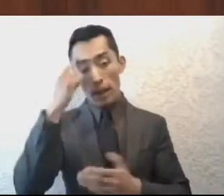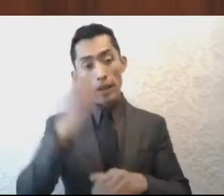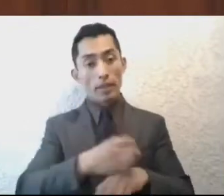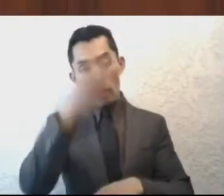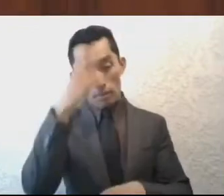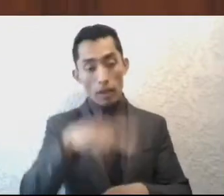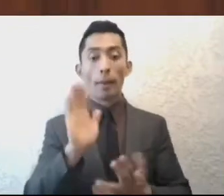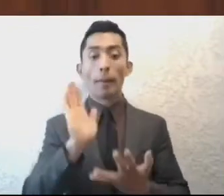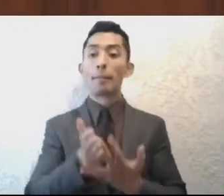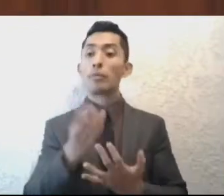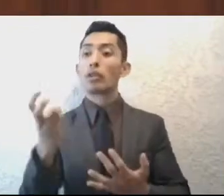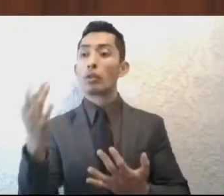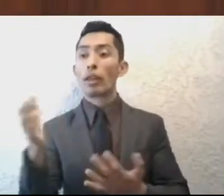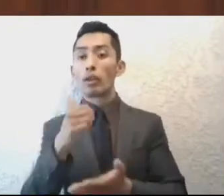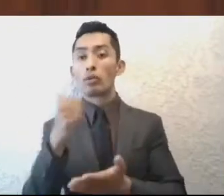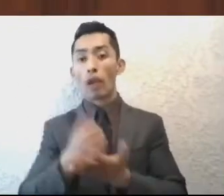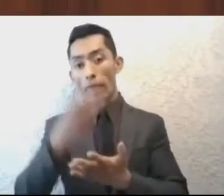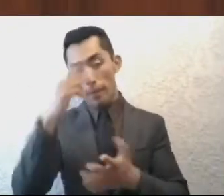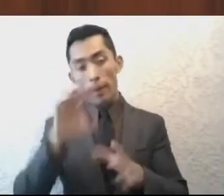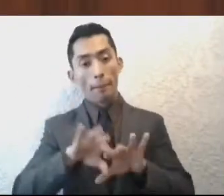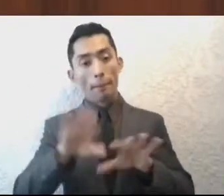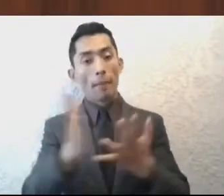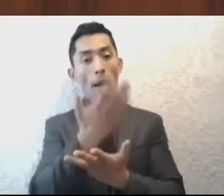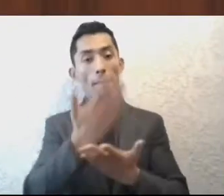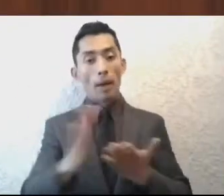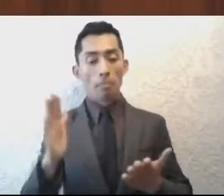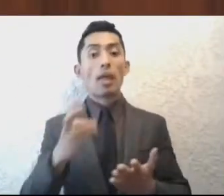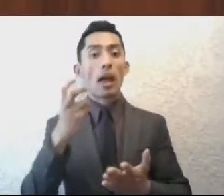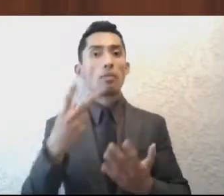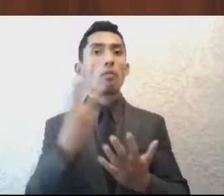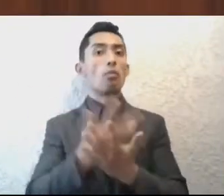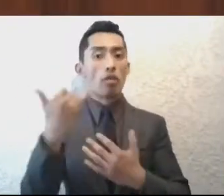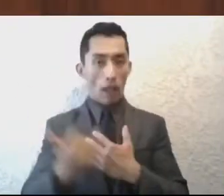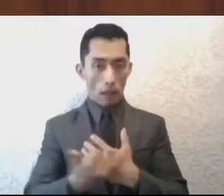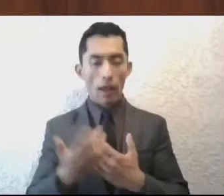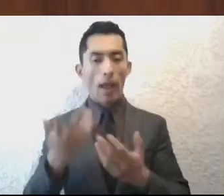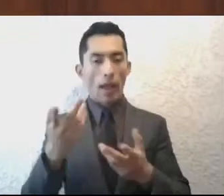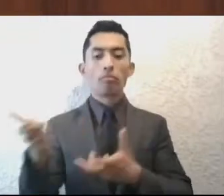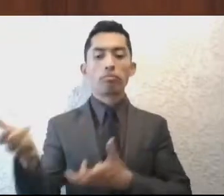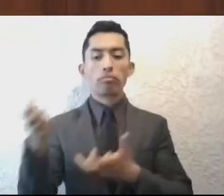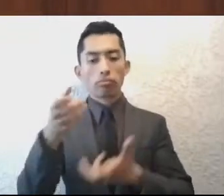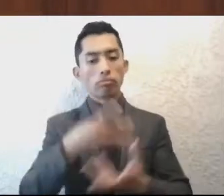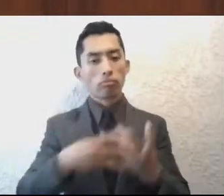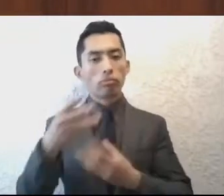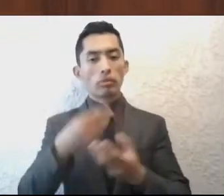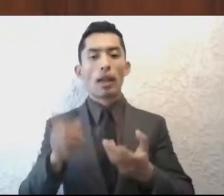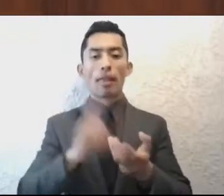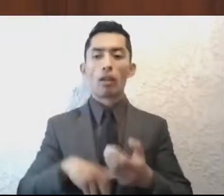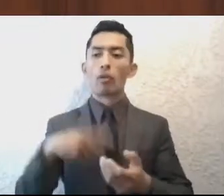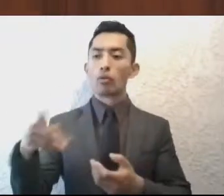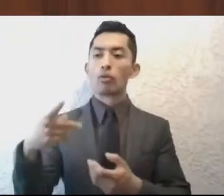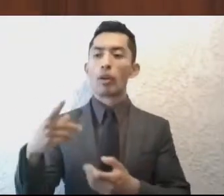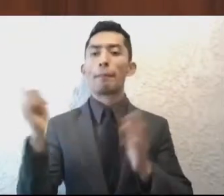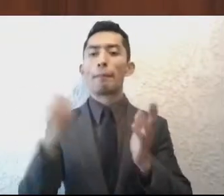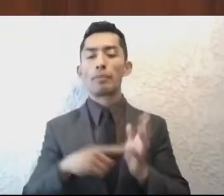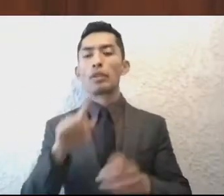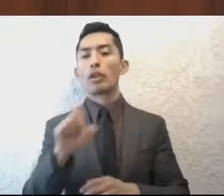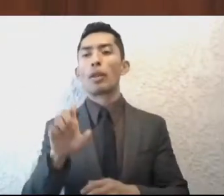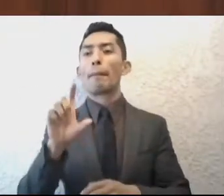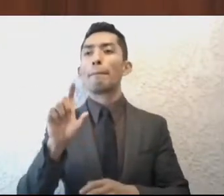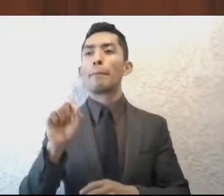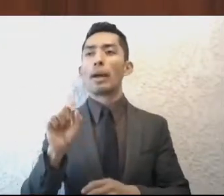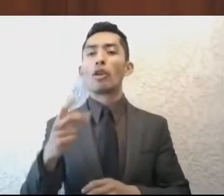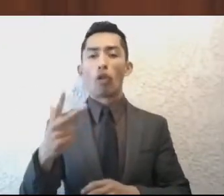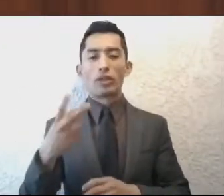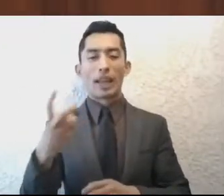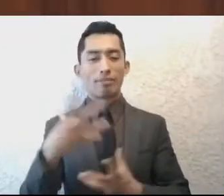litros para la ciudad y de hecho es uno de los proyectos que se están financiando a través del Fideicomiso 1928. Y